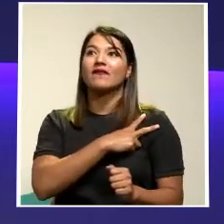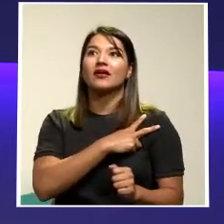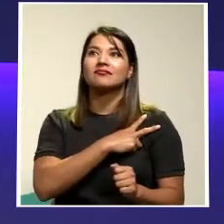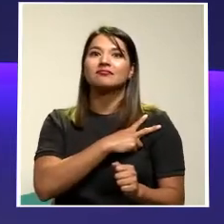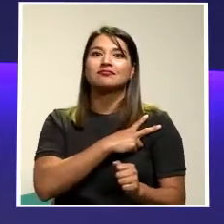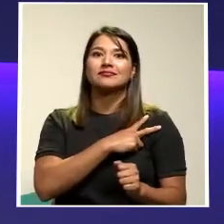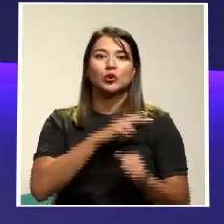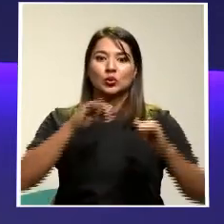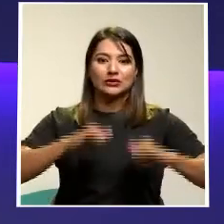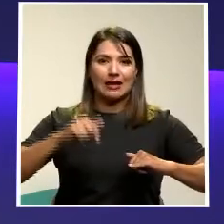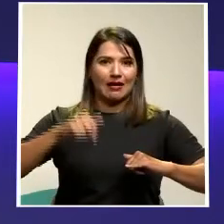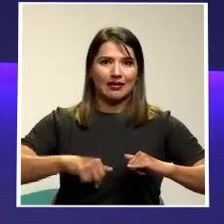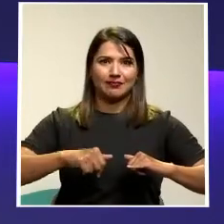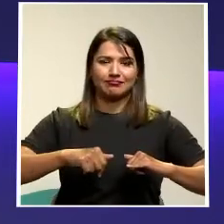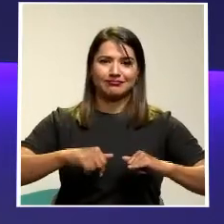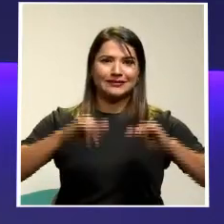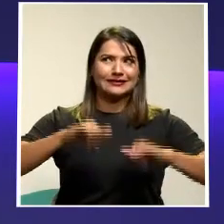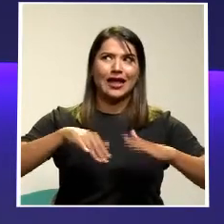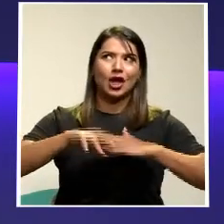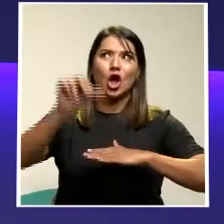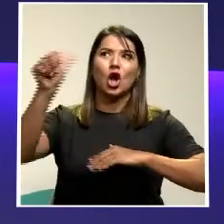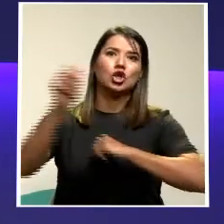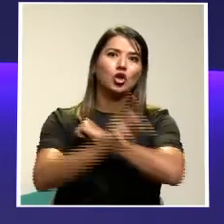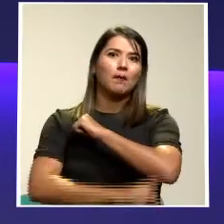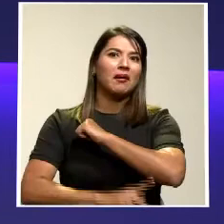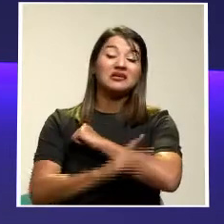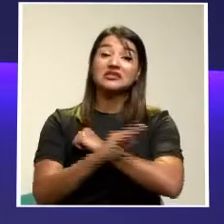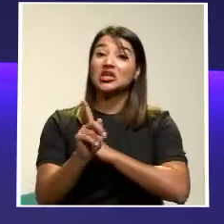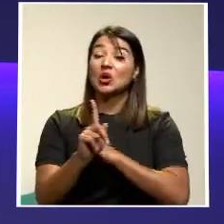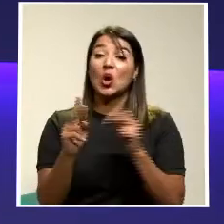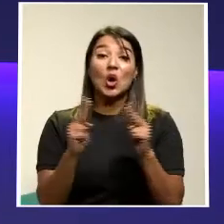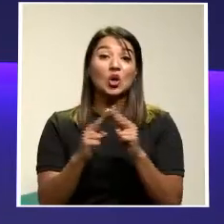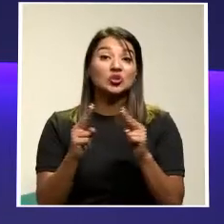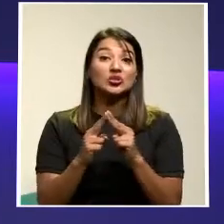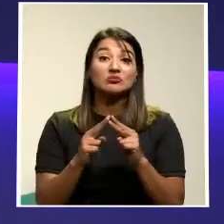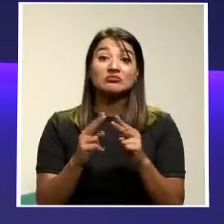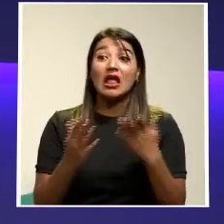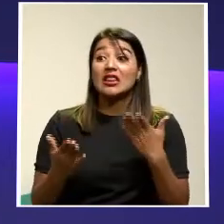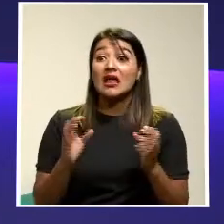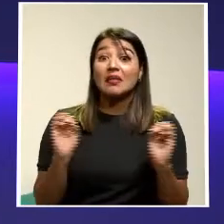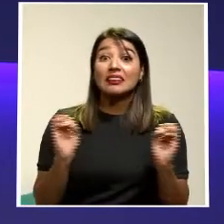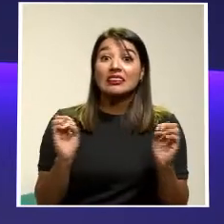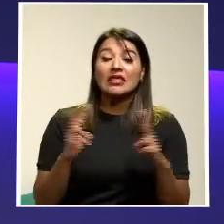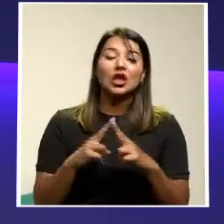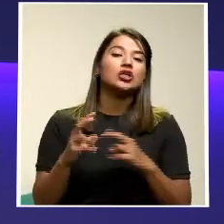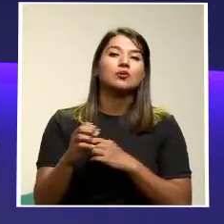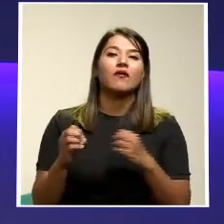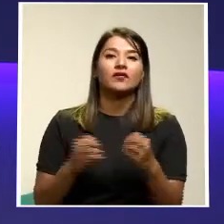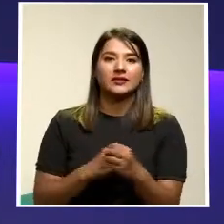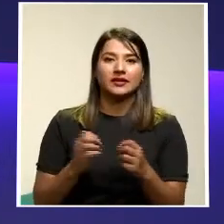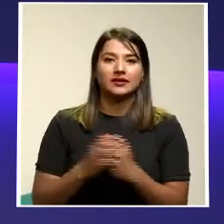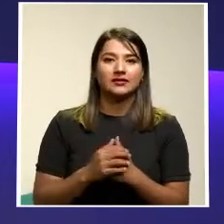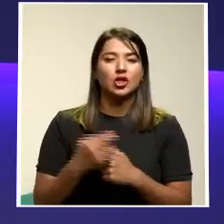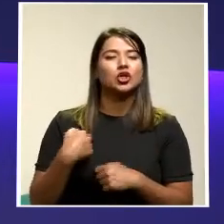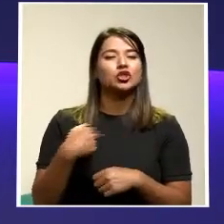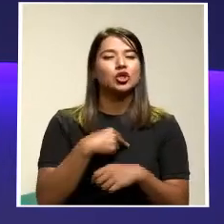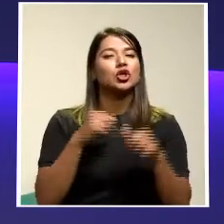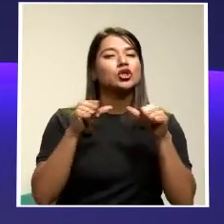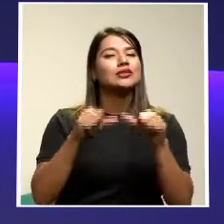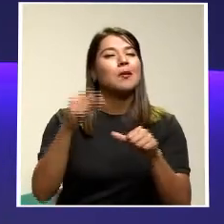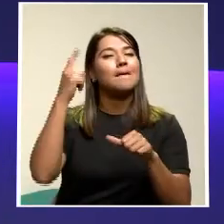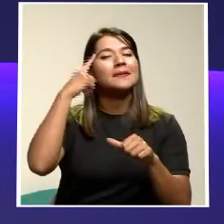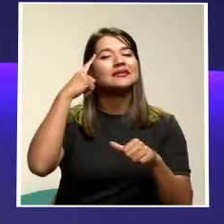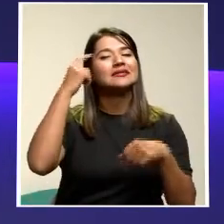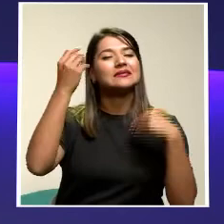país Y al que Del que no conocemos Quizás Ni sus oficinas Vamos a seguir Pensando juntos